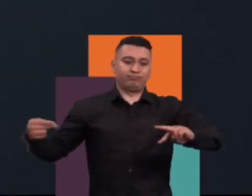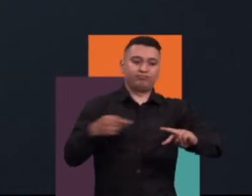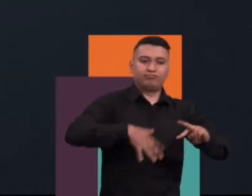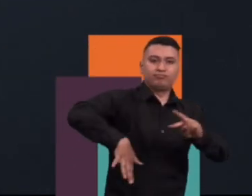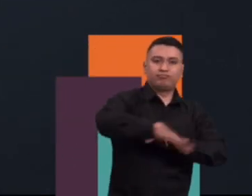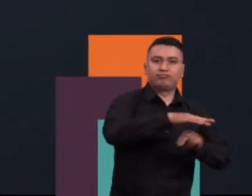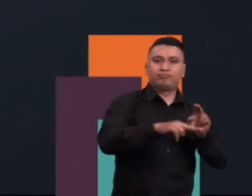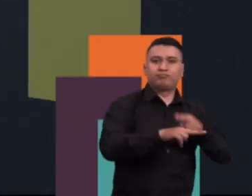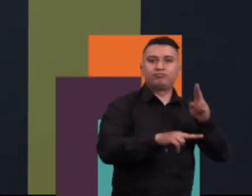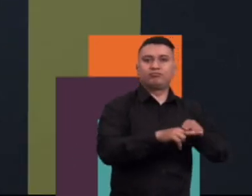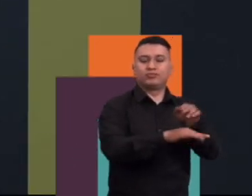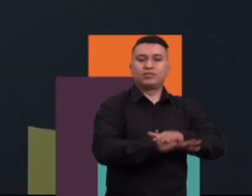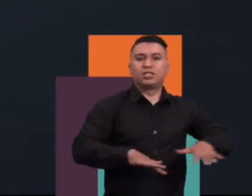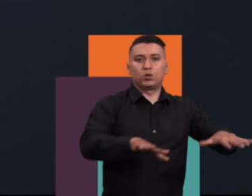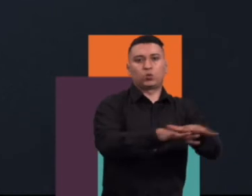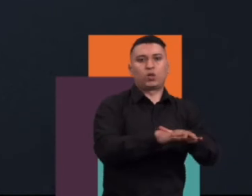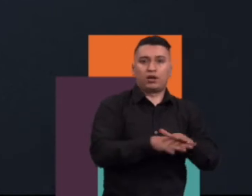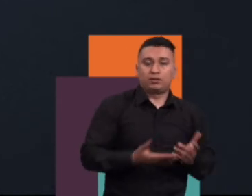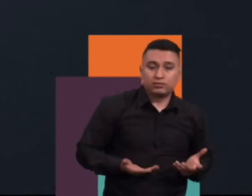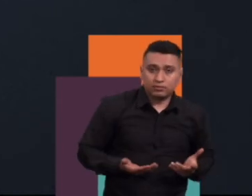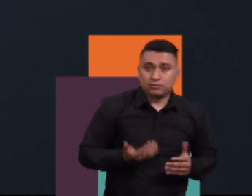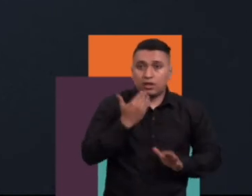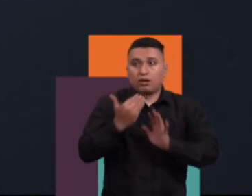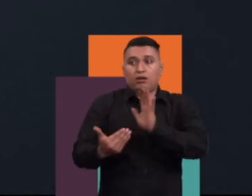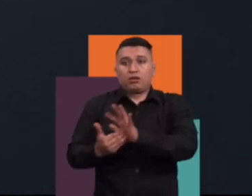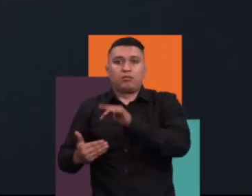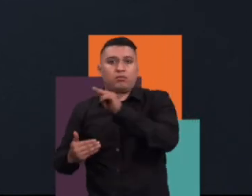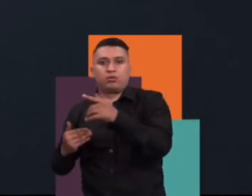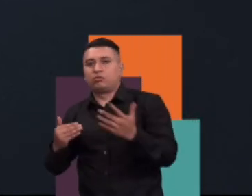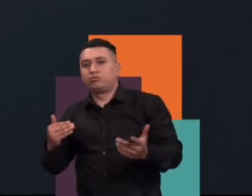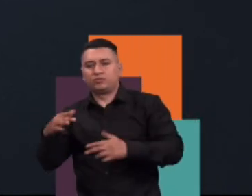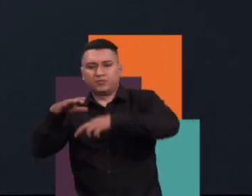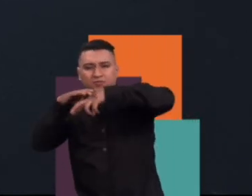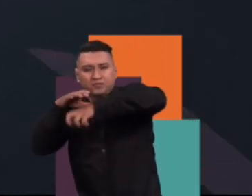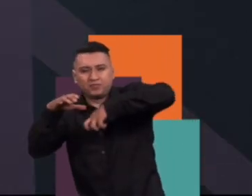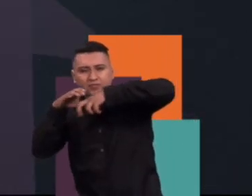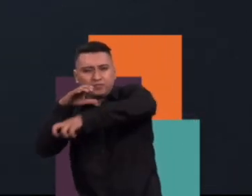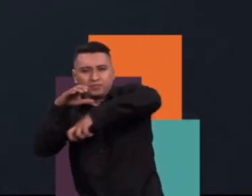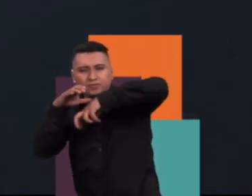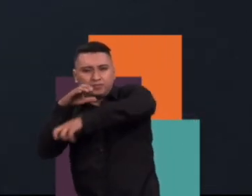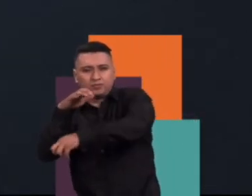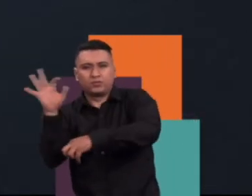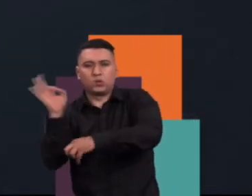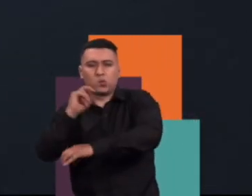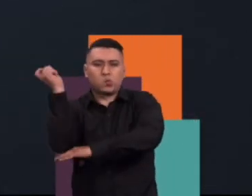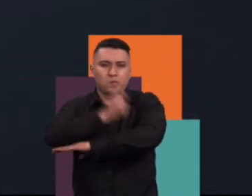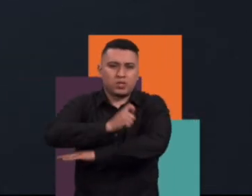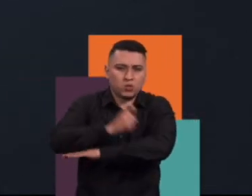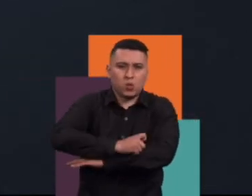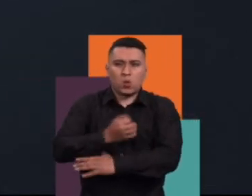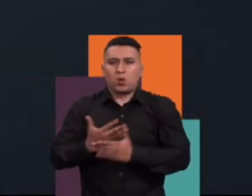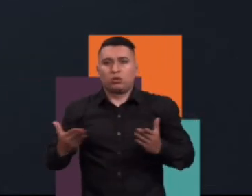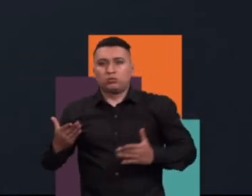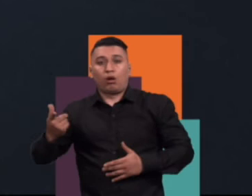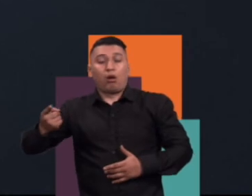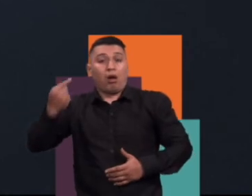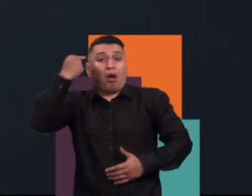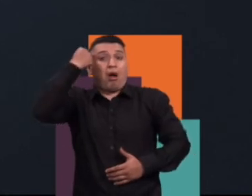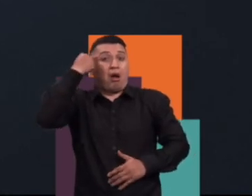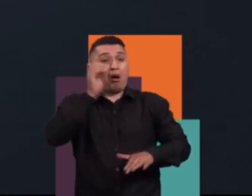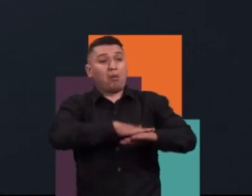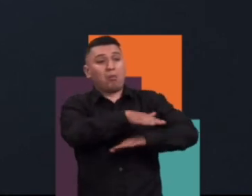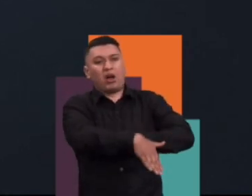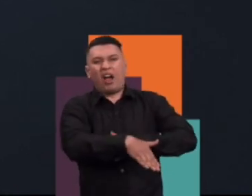van en contra del equilibrio natural. O sea, con la minería a corto plazo, con la explotación de los minerales a corto plazo, sin pensar en los